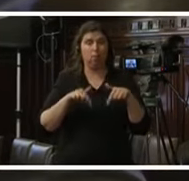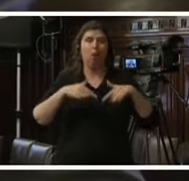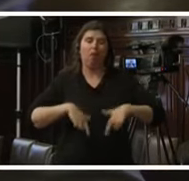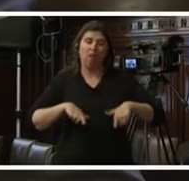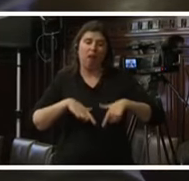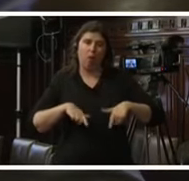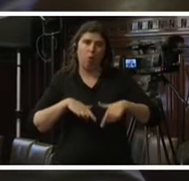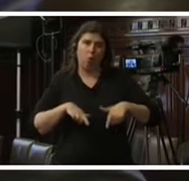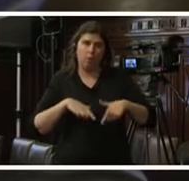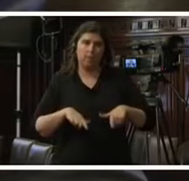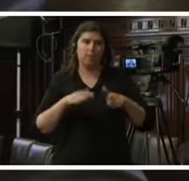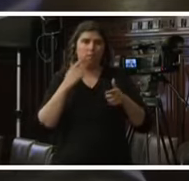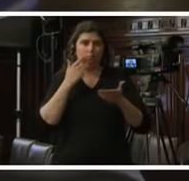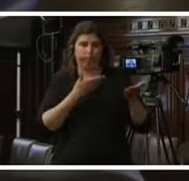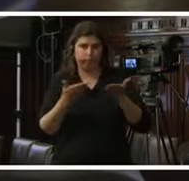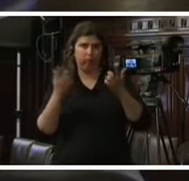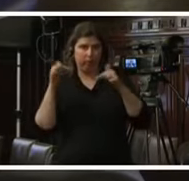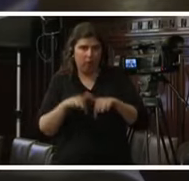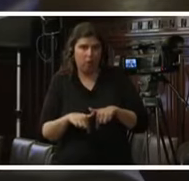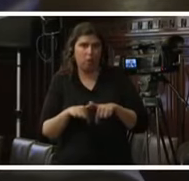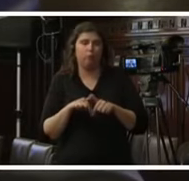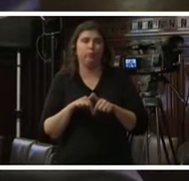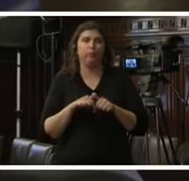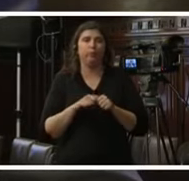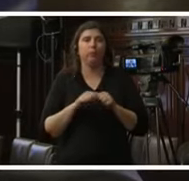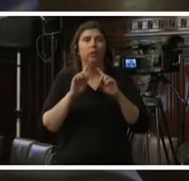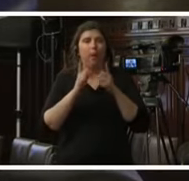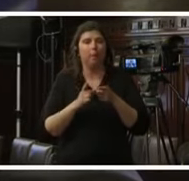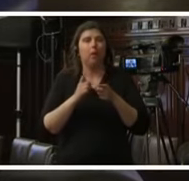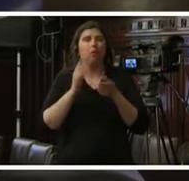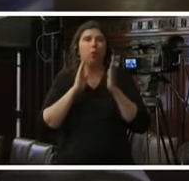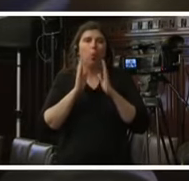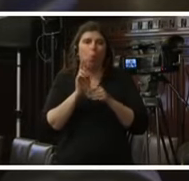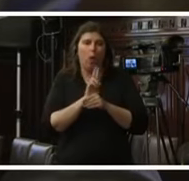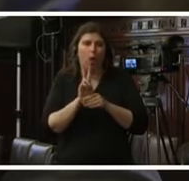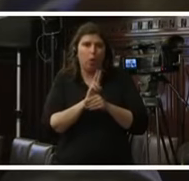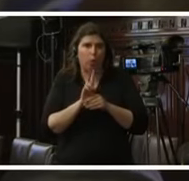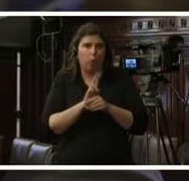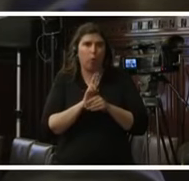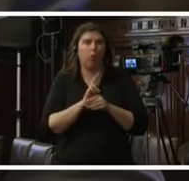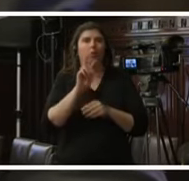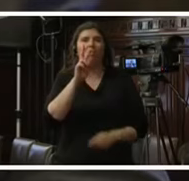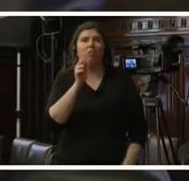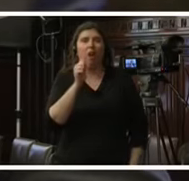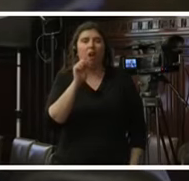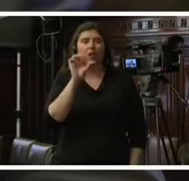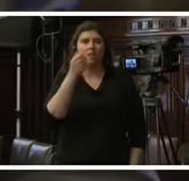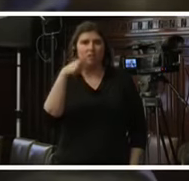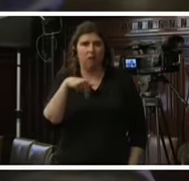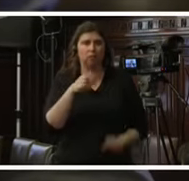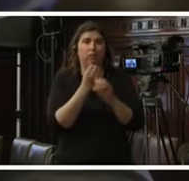presentes así como por el procurador adjunto supranacional iván bazán por